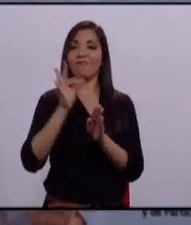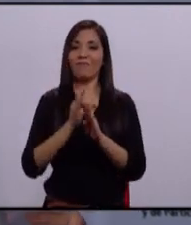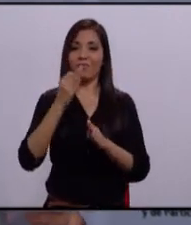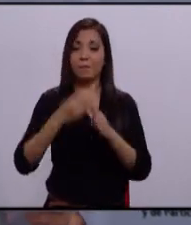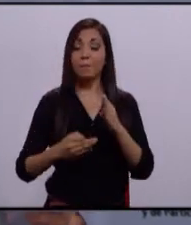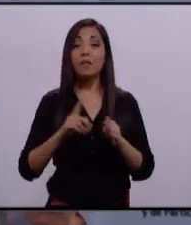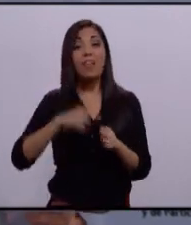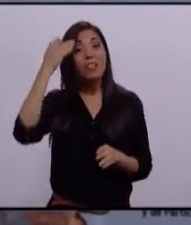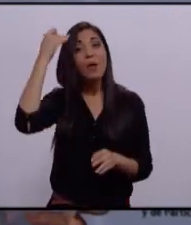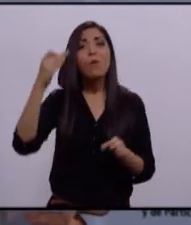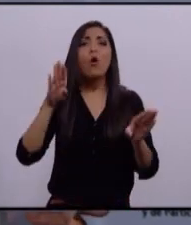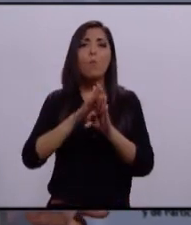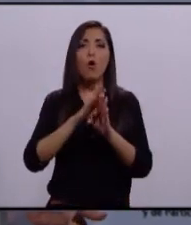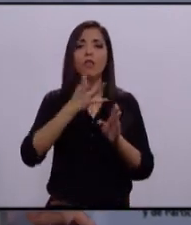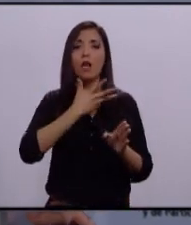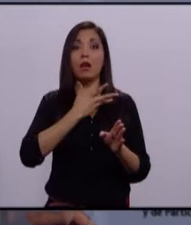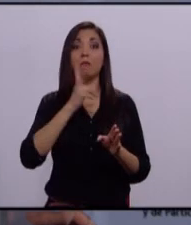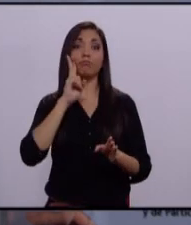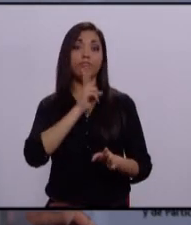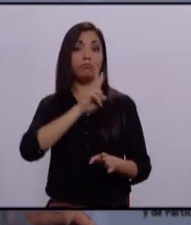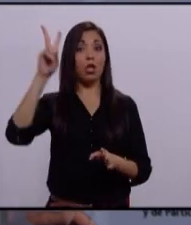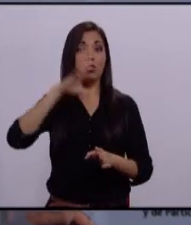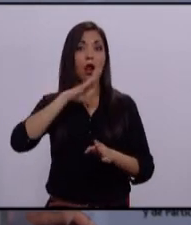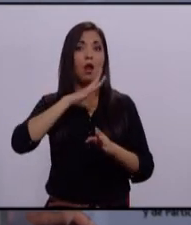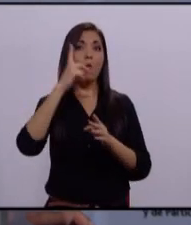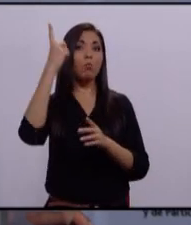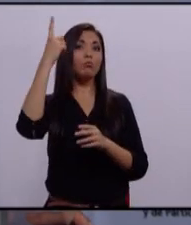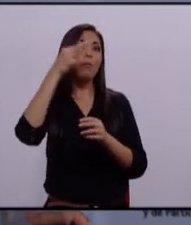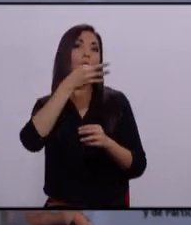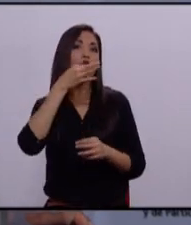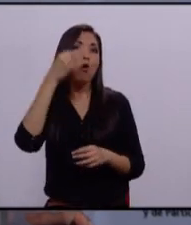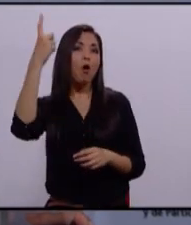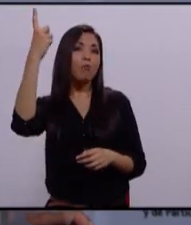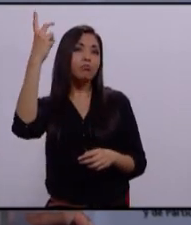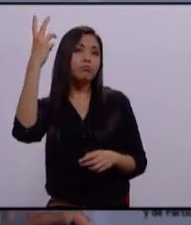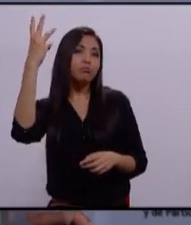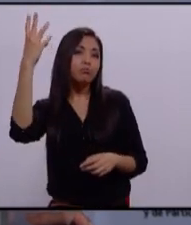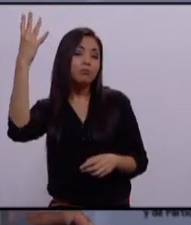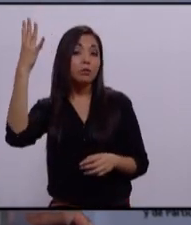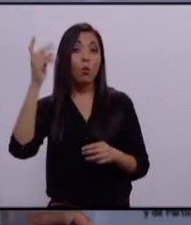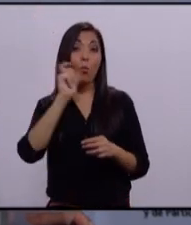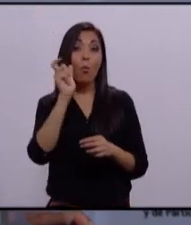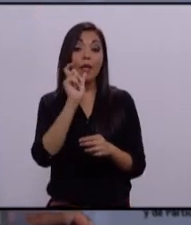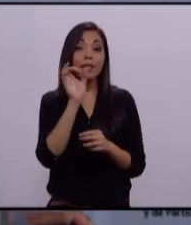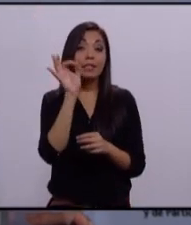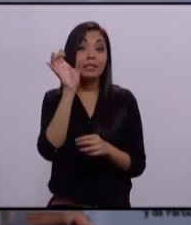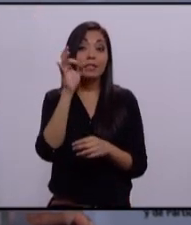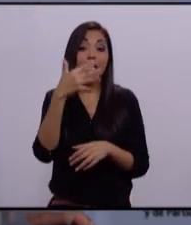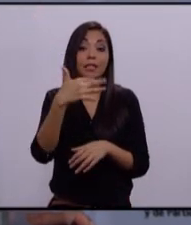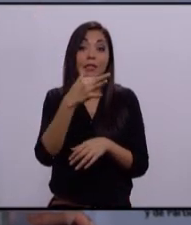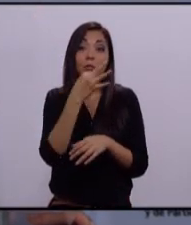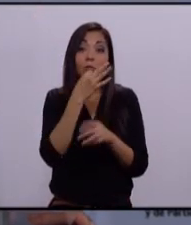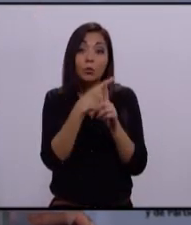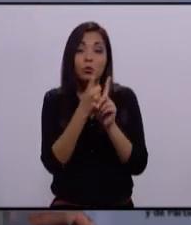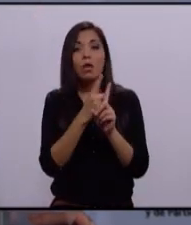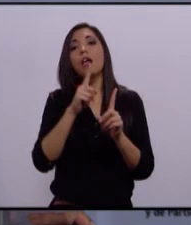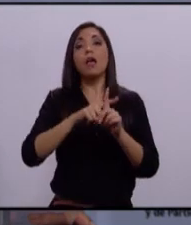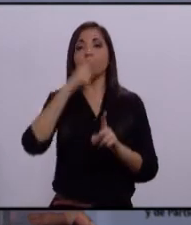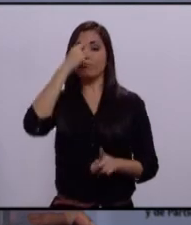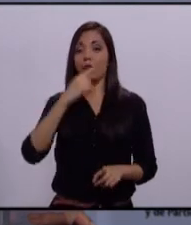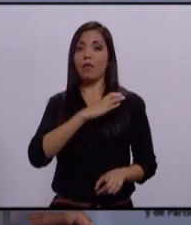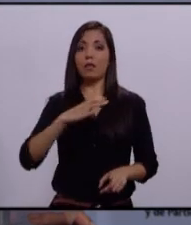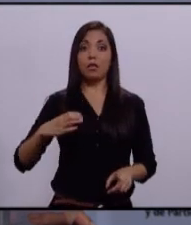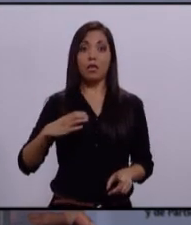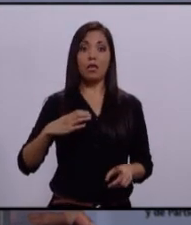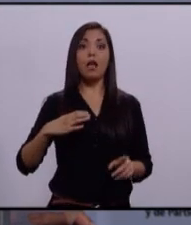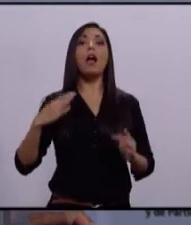regulará por medio de un cronómetro a la vista de todos los participantes. Cuando resten 15 segundos, el candidato deberá hacer